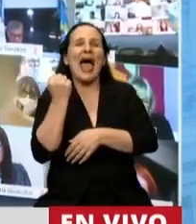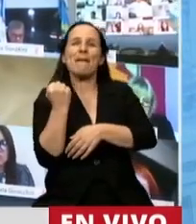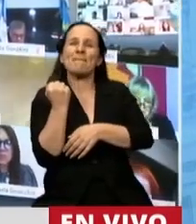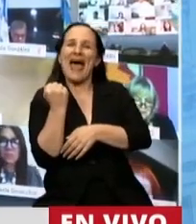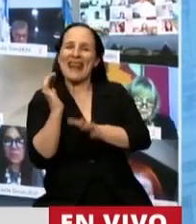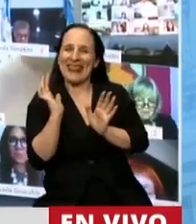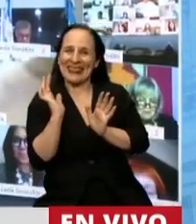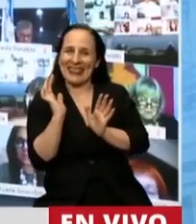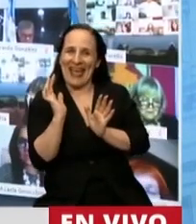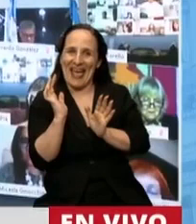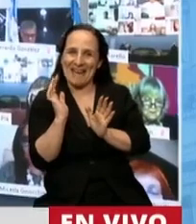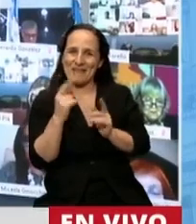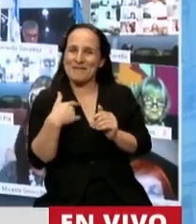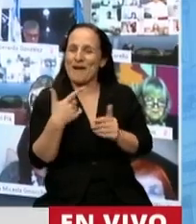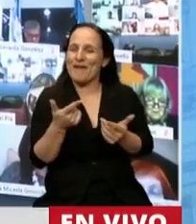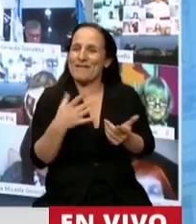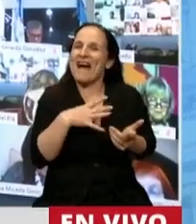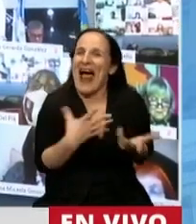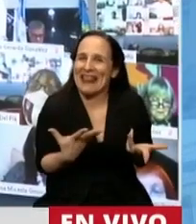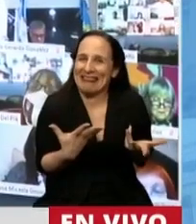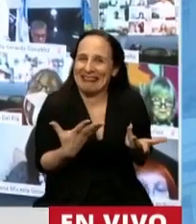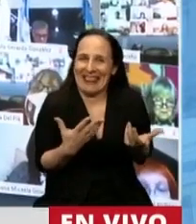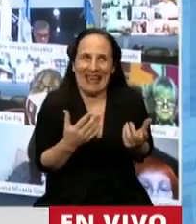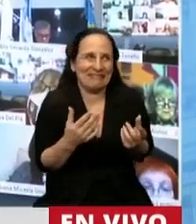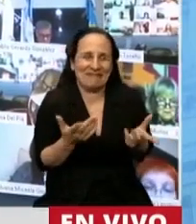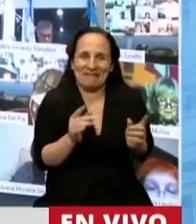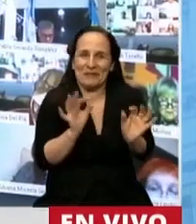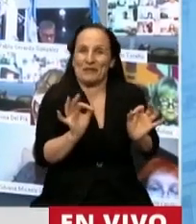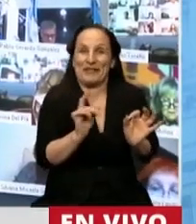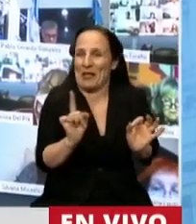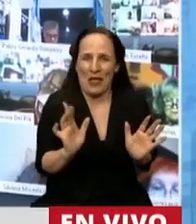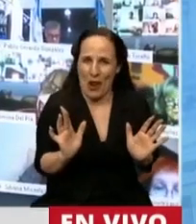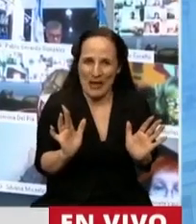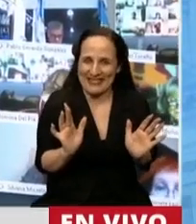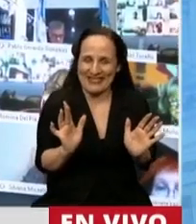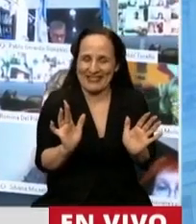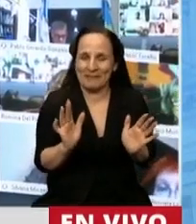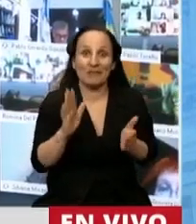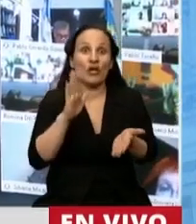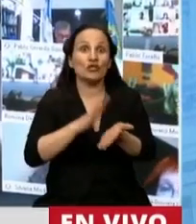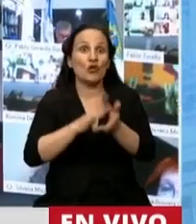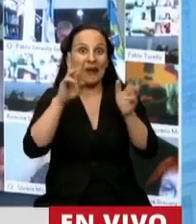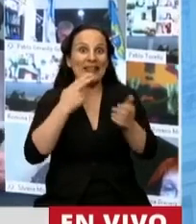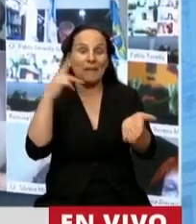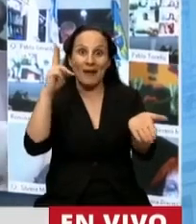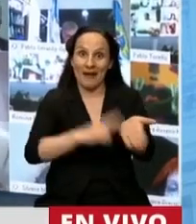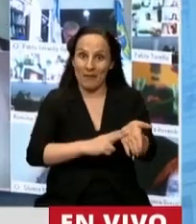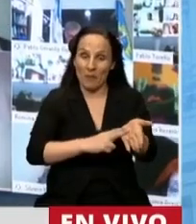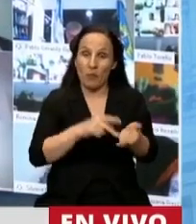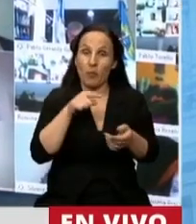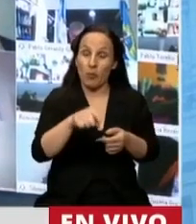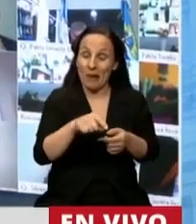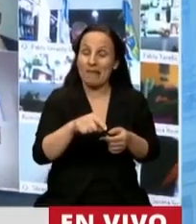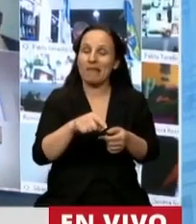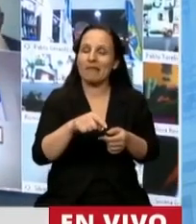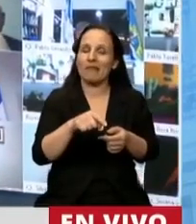sector. Se queda corta, absolutamente corta. Respecto a la cuestión estrictamente fiscal, que es donde mueren las palabras